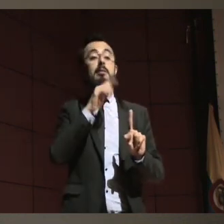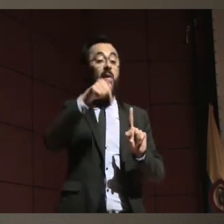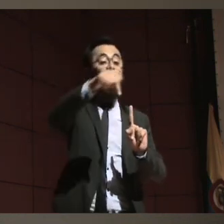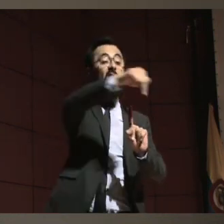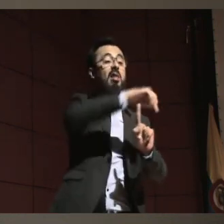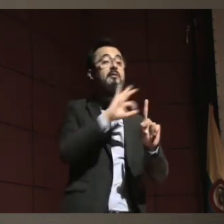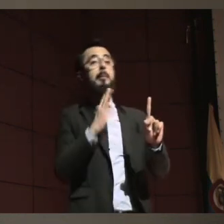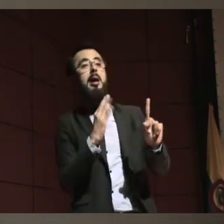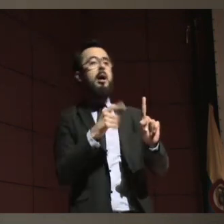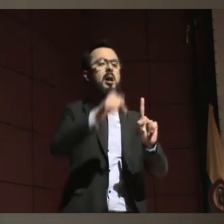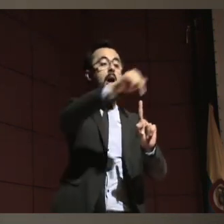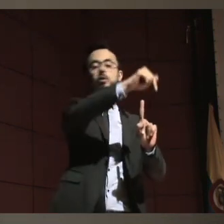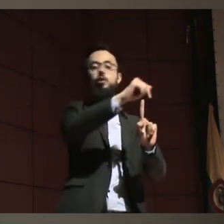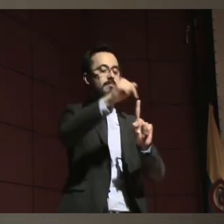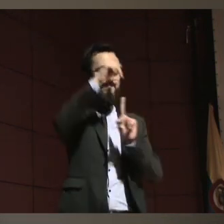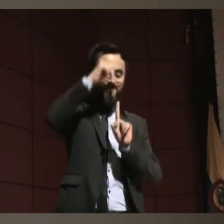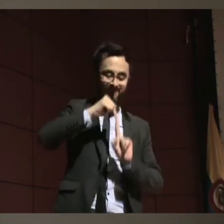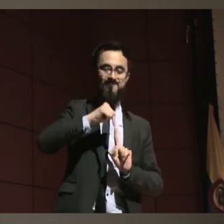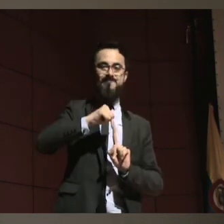el reto.